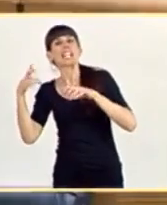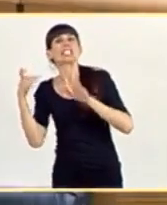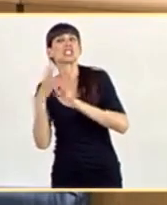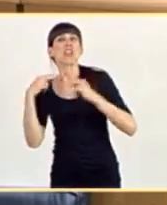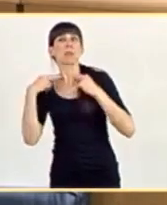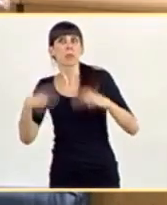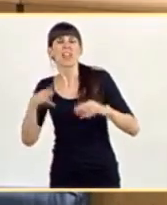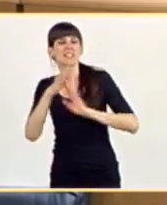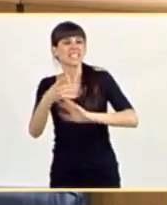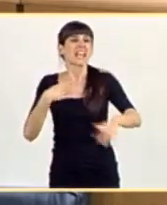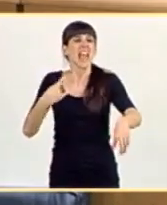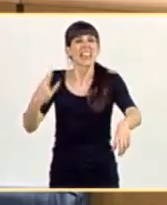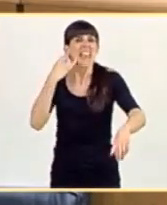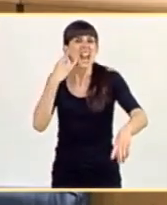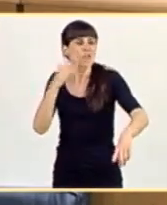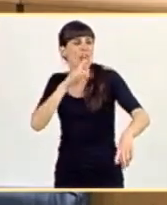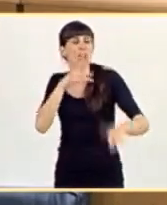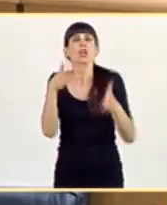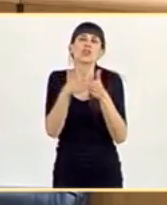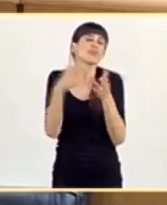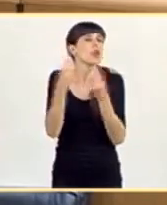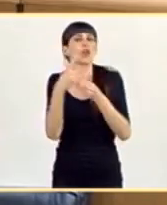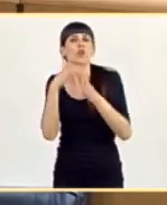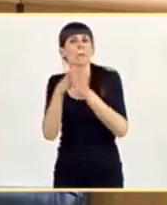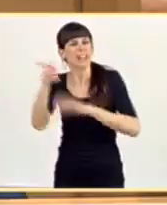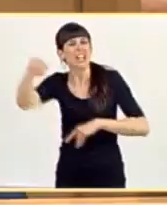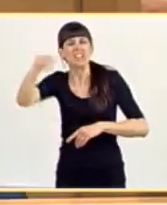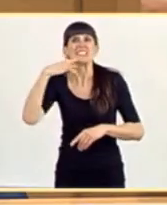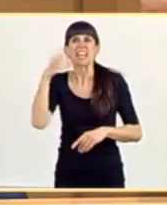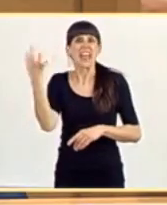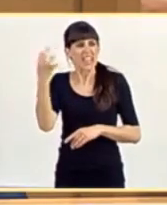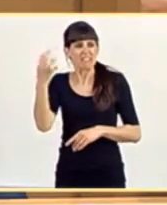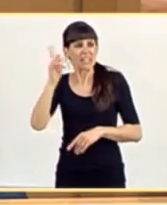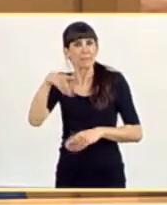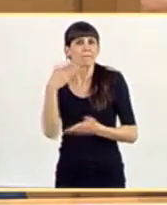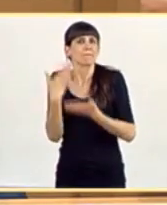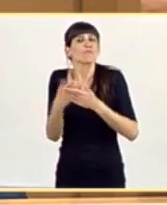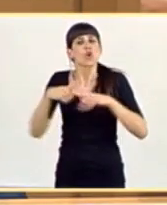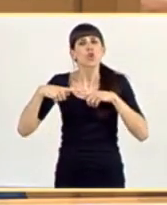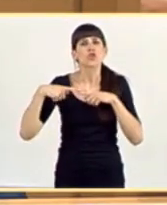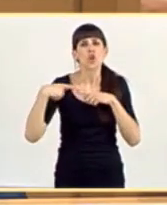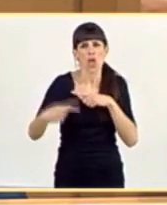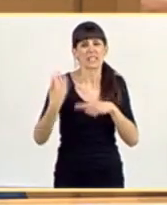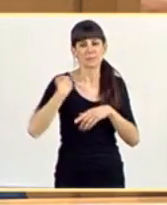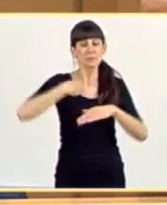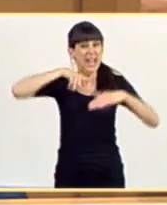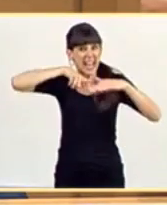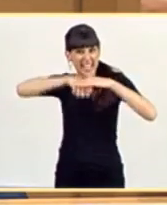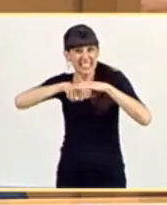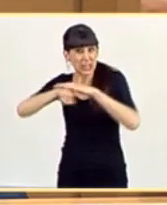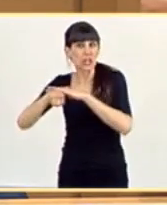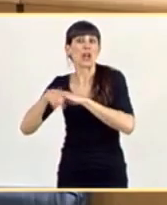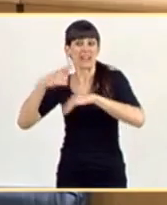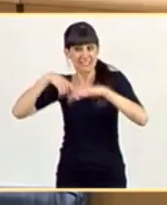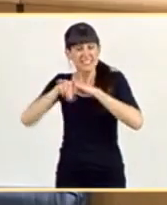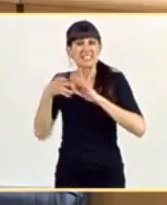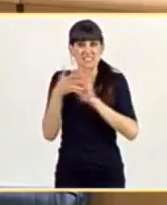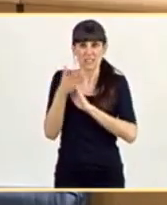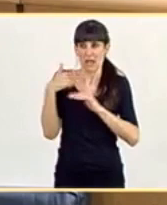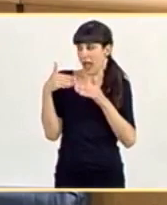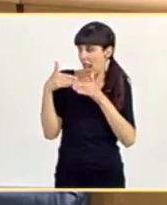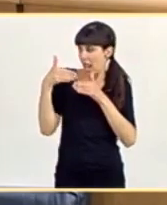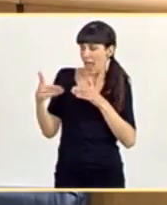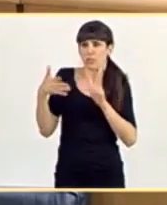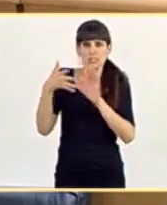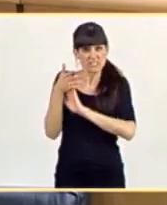teléfono para hablar con sus compañeros que sí tienen que rendir cuentas todos los días de la gestión cuando tienen compatriotas